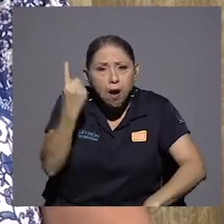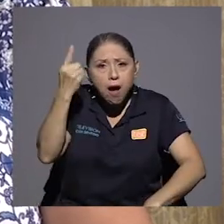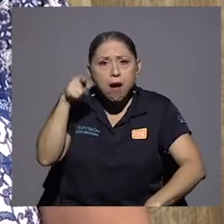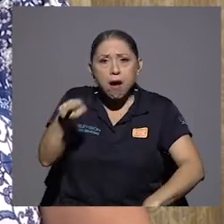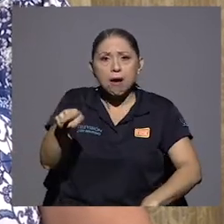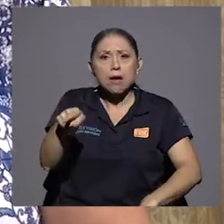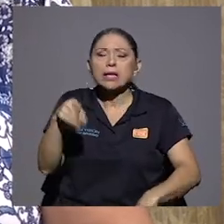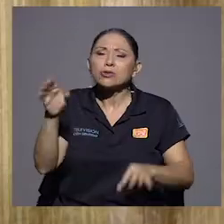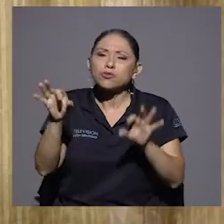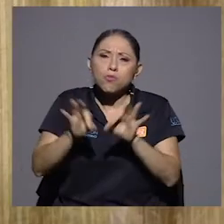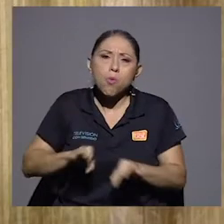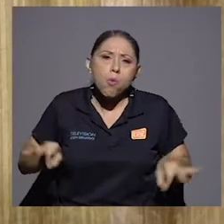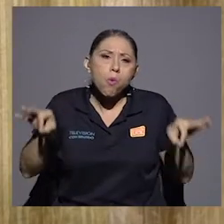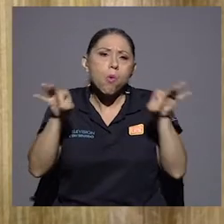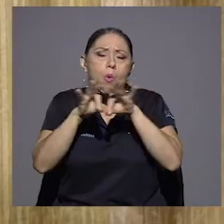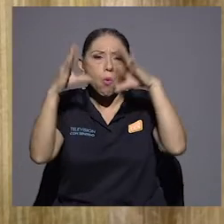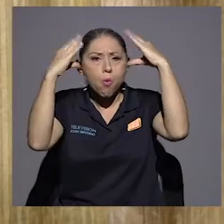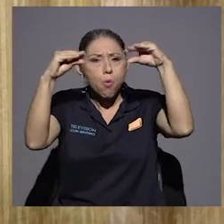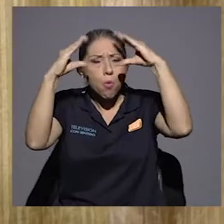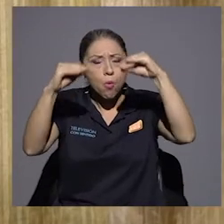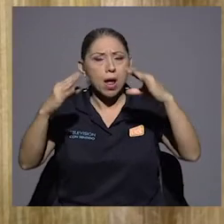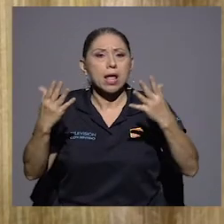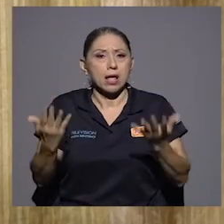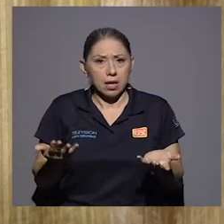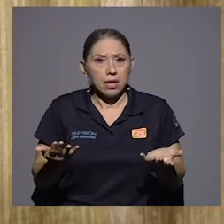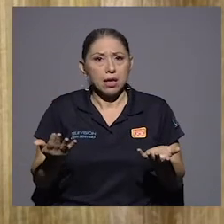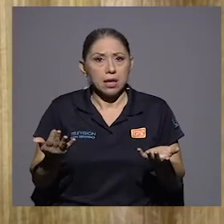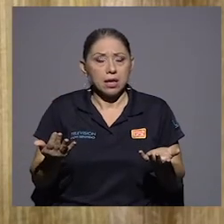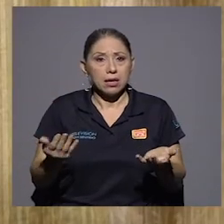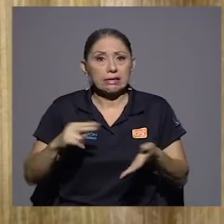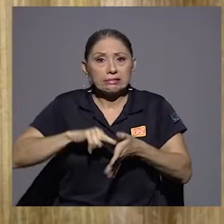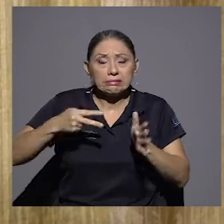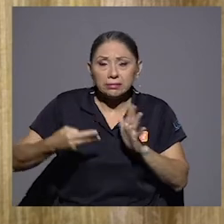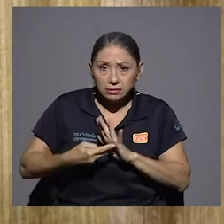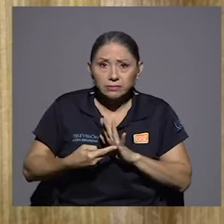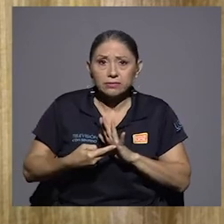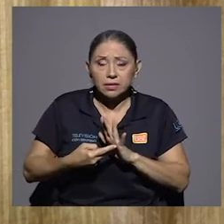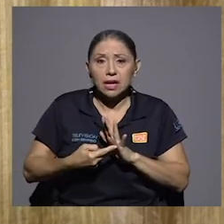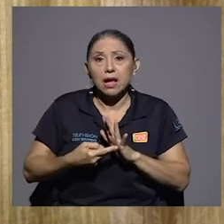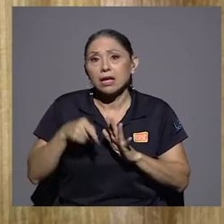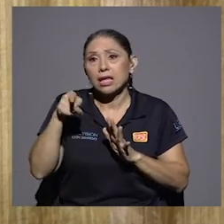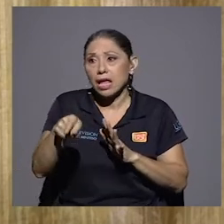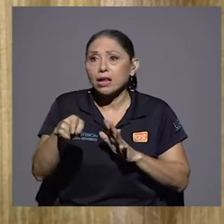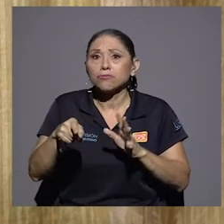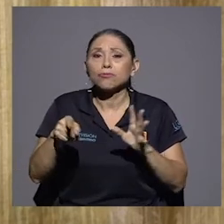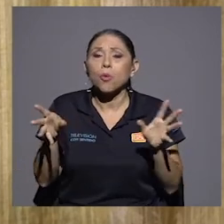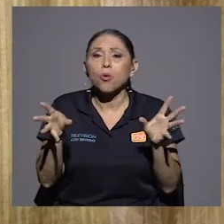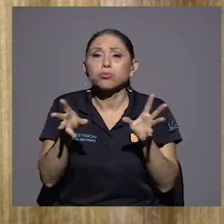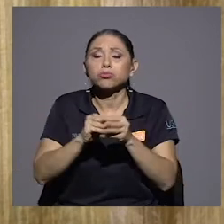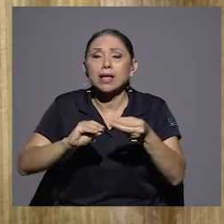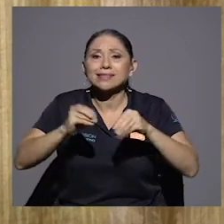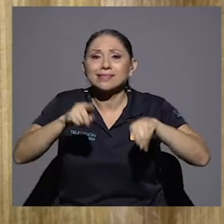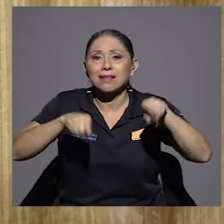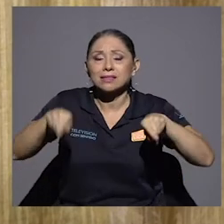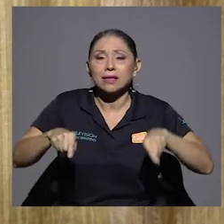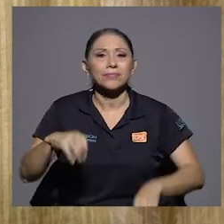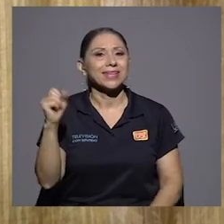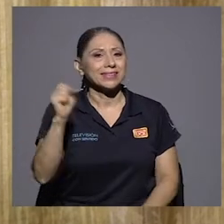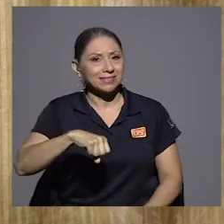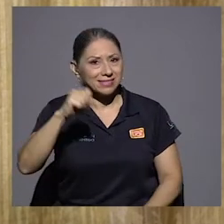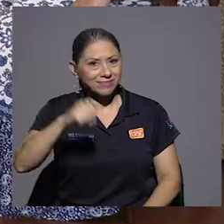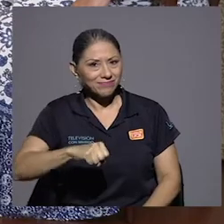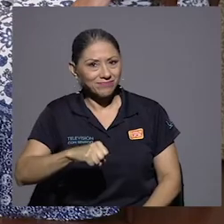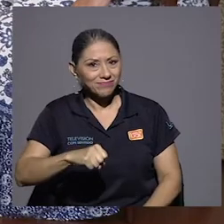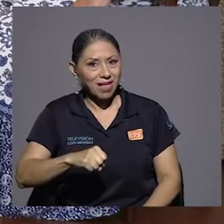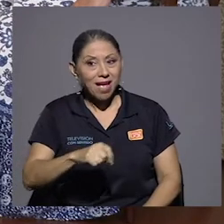un dato muy, muy valioso y que lo convierten en esos términos de estadista. Sí, es una incomprensión, obviamente.